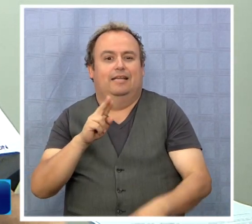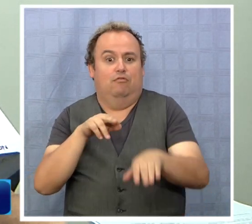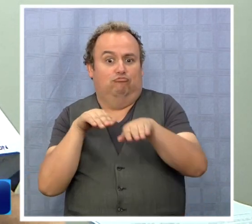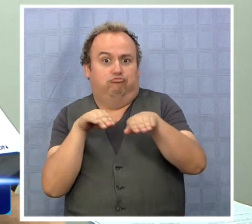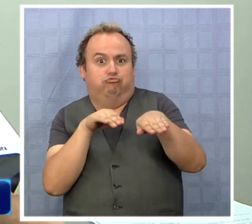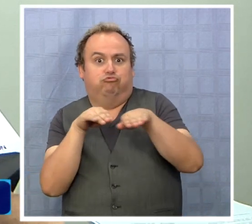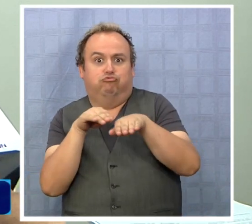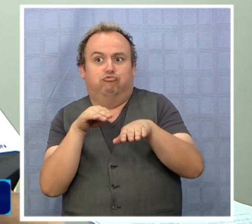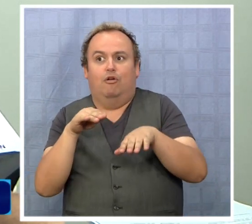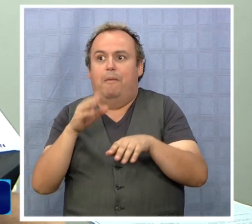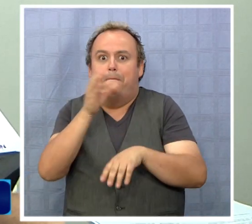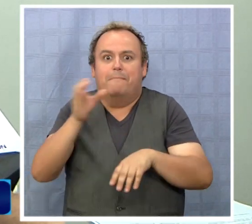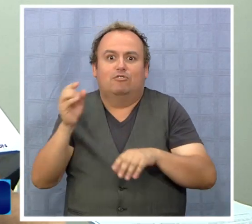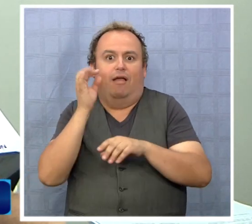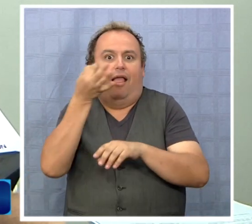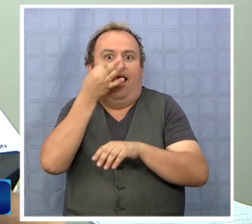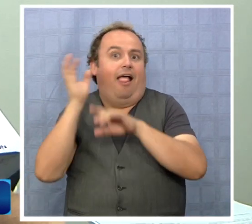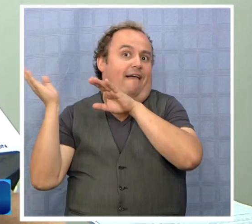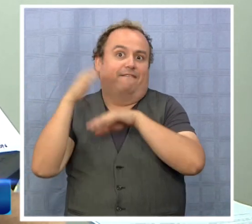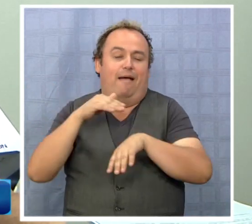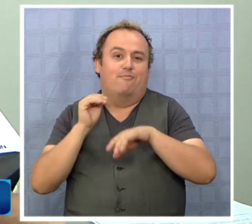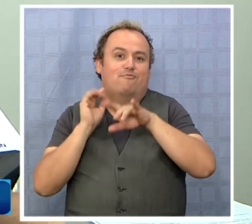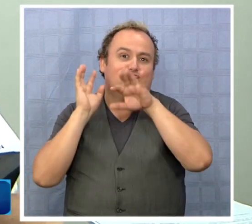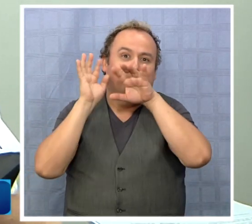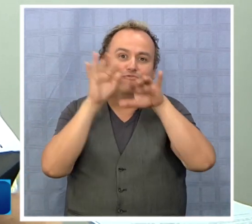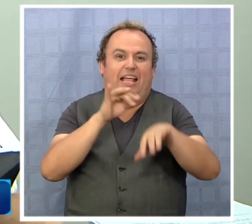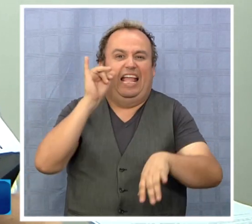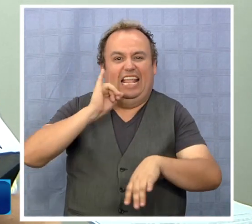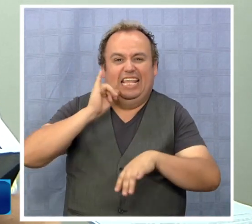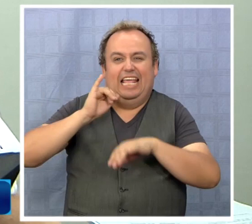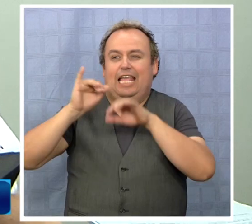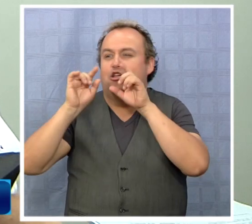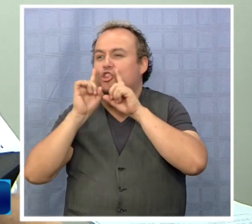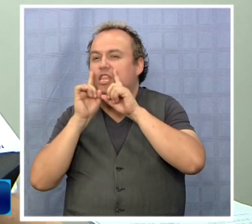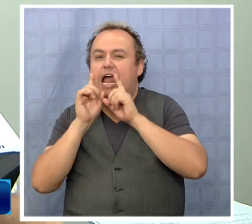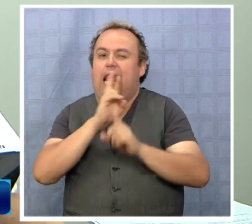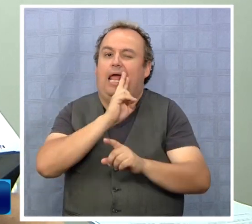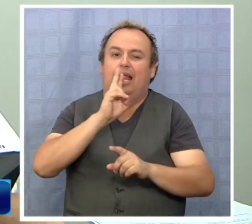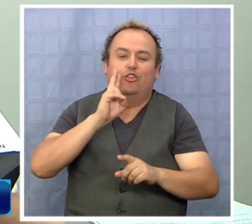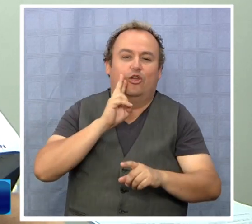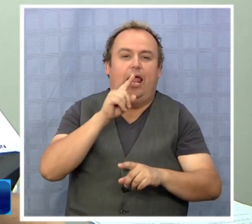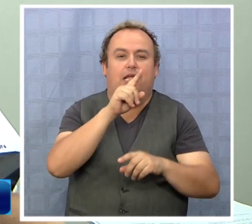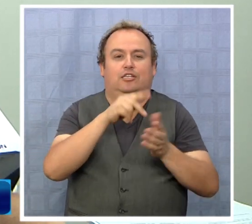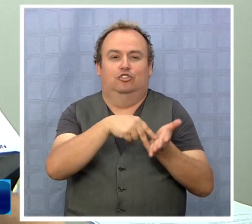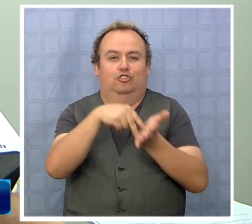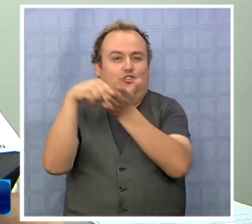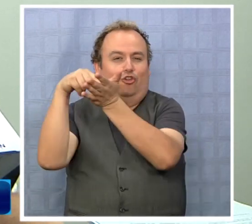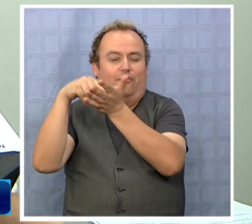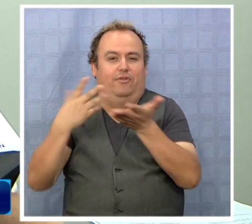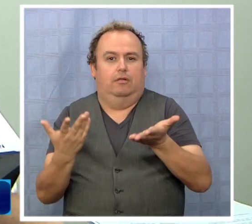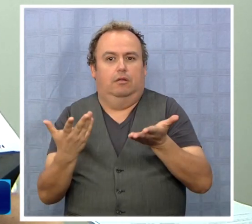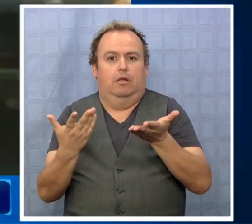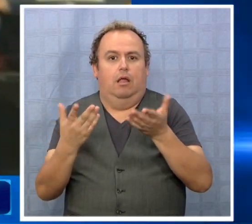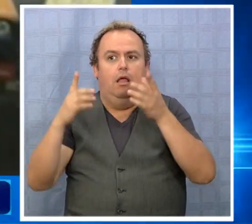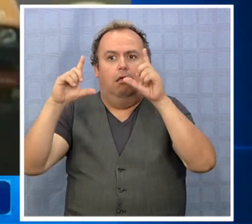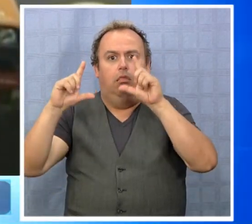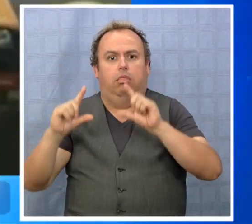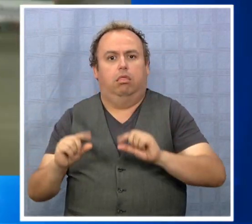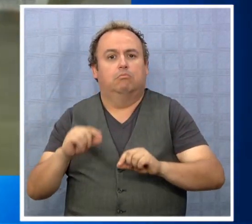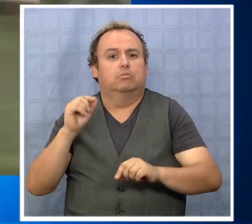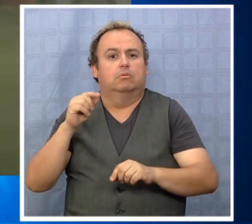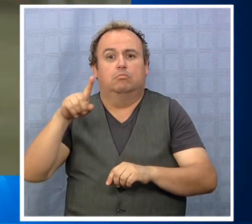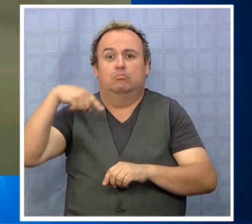alojamiento, restaurant, sofri. Y, obviamente, va a tener un impacto negativo, considerando que